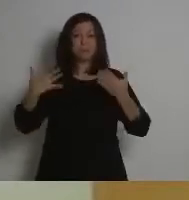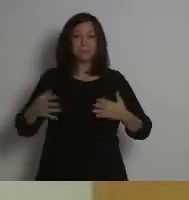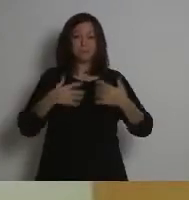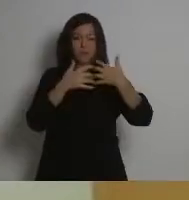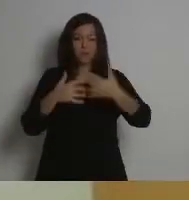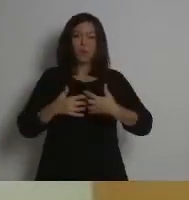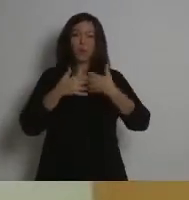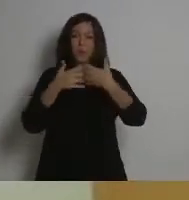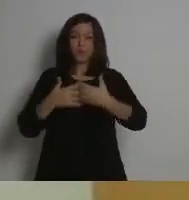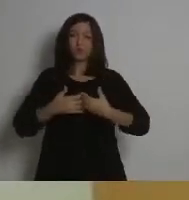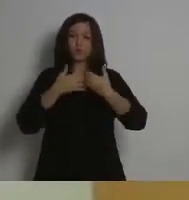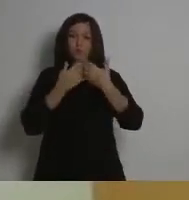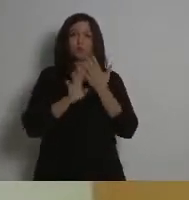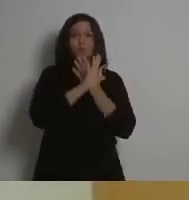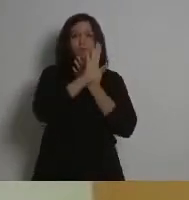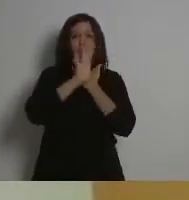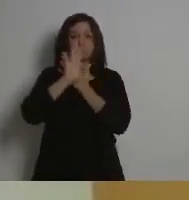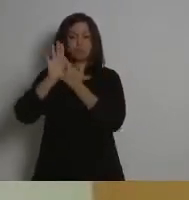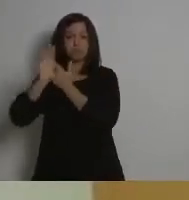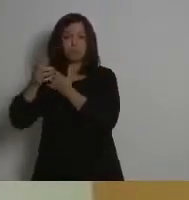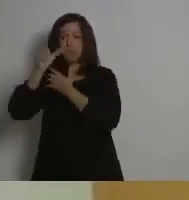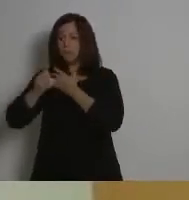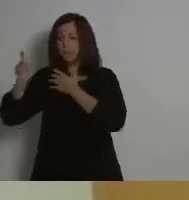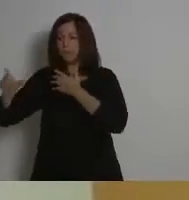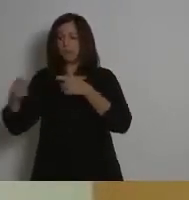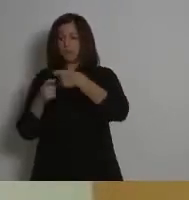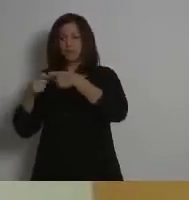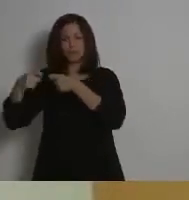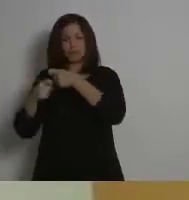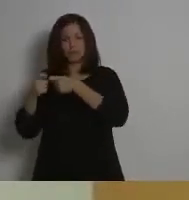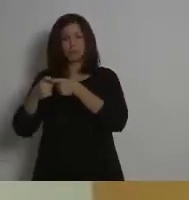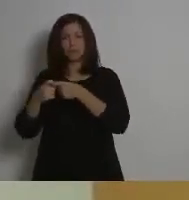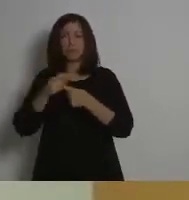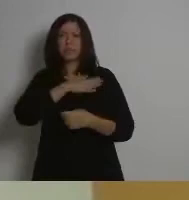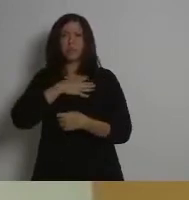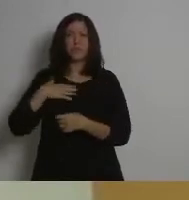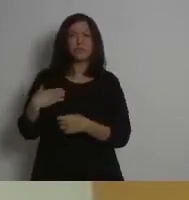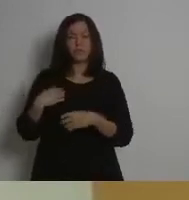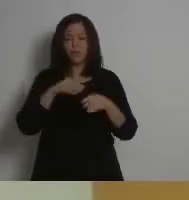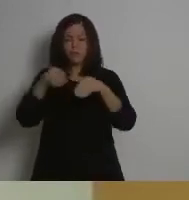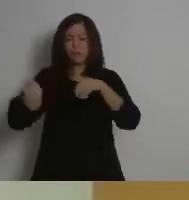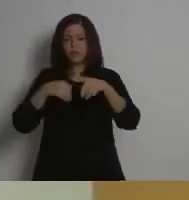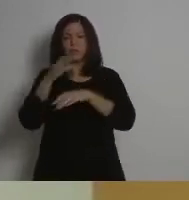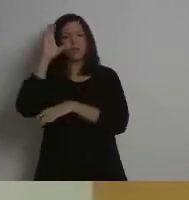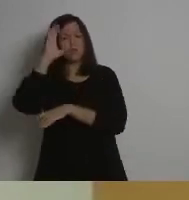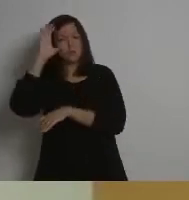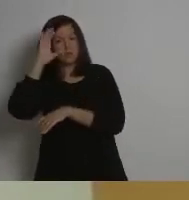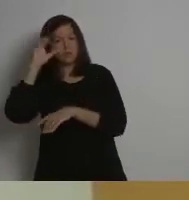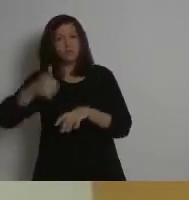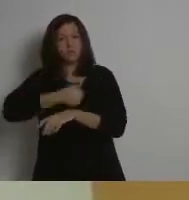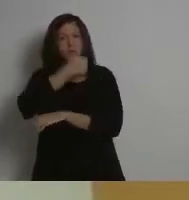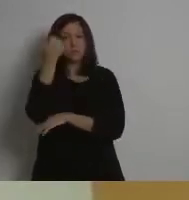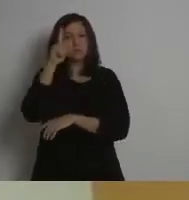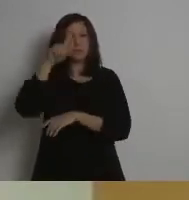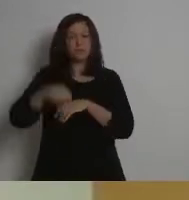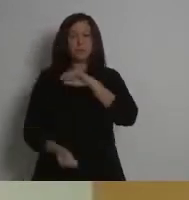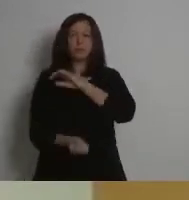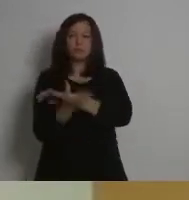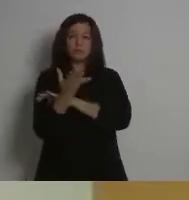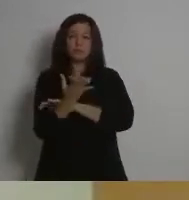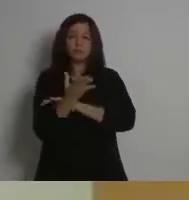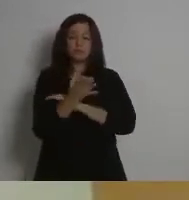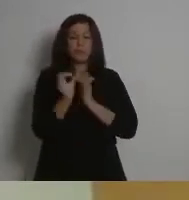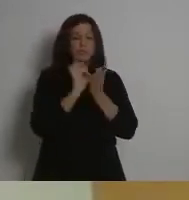eso aún la lucha incansable de los muchos movimientos vecinales y activistas que reclaman que se escuche la voz del